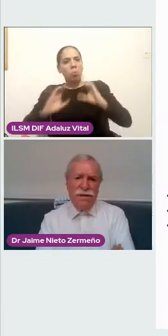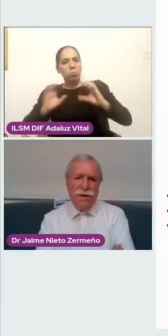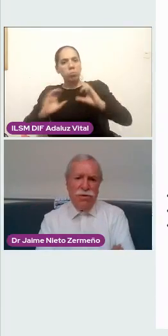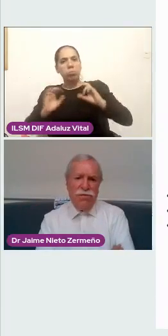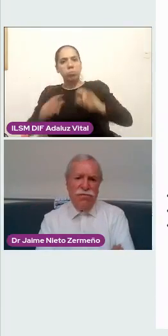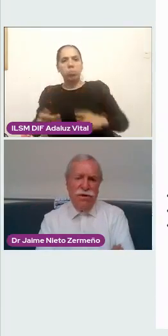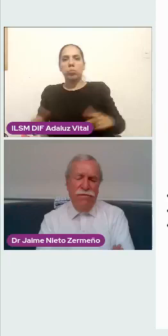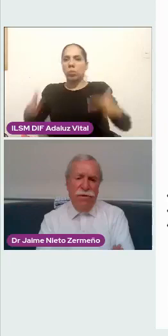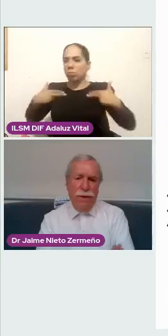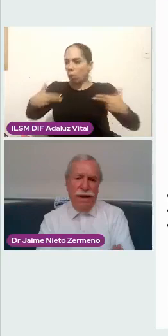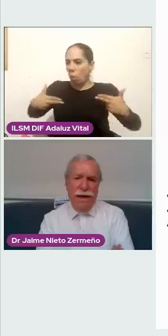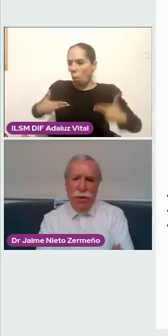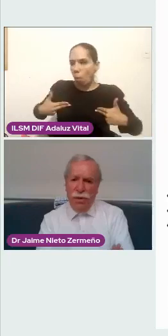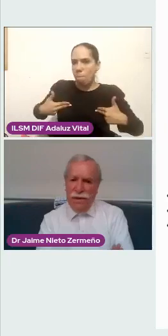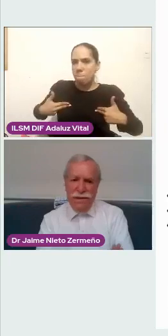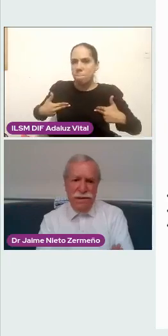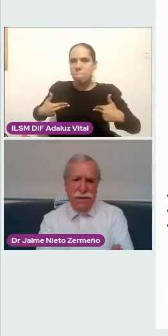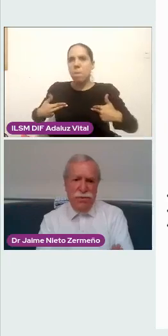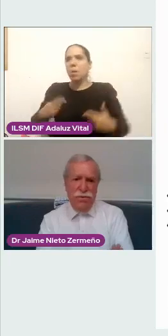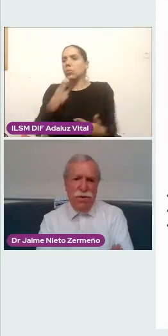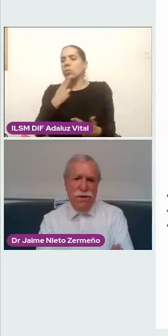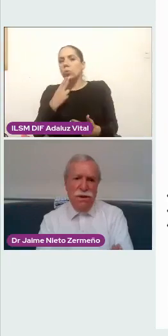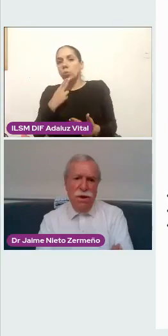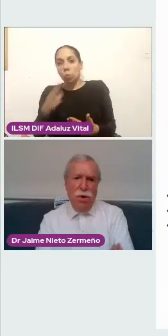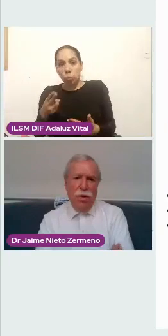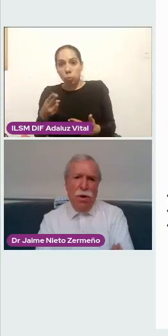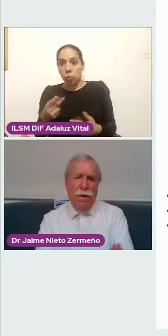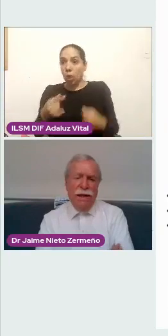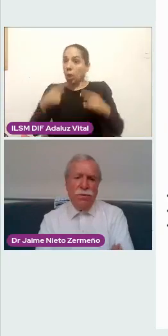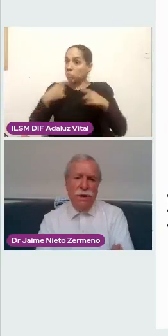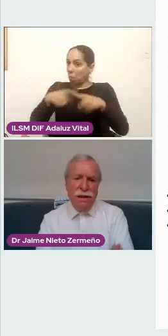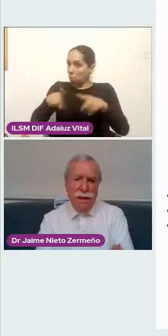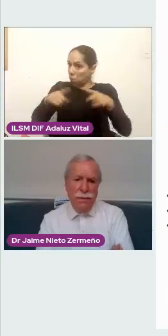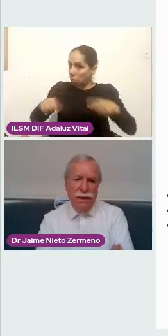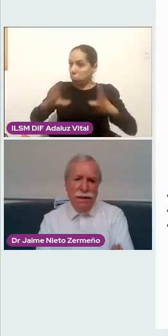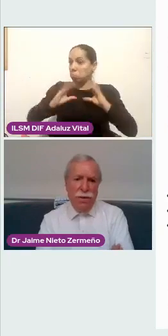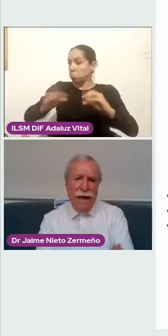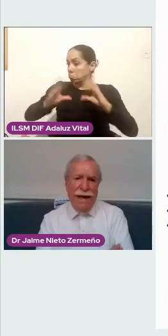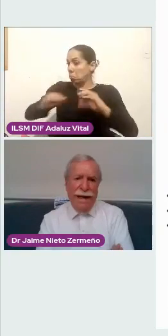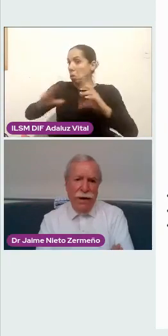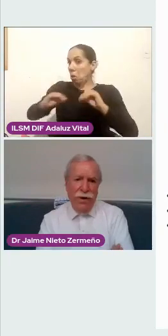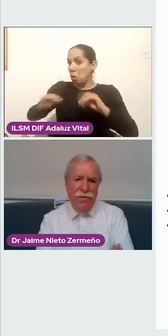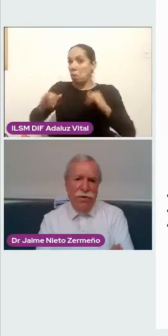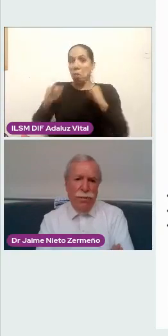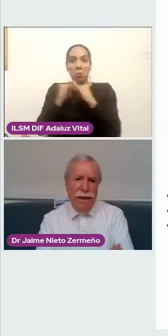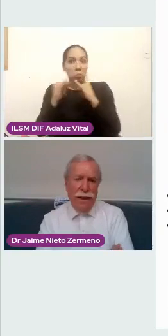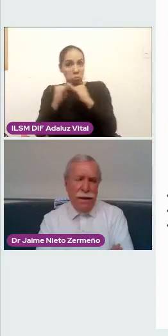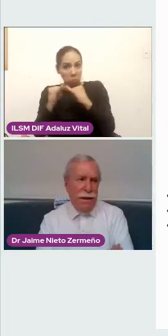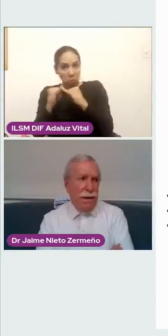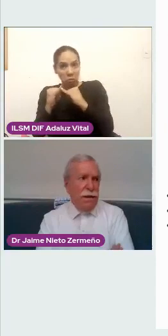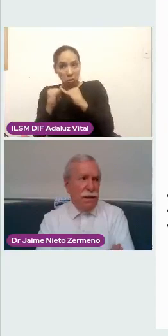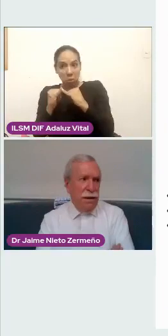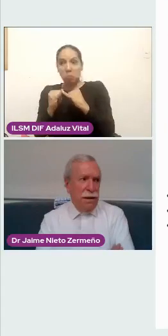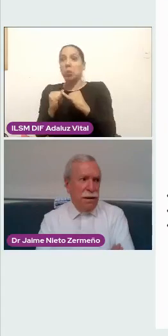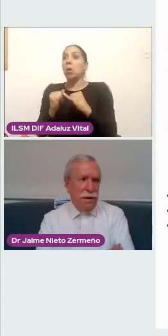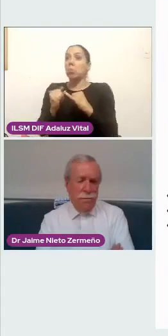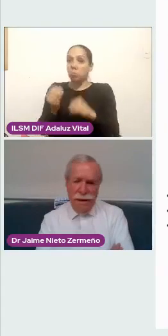impulsado el desarrollo de enfermera en otras instituciones, colaborando directamente con la Eneo, la enfermera,